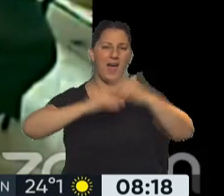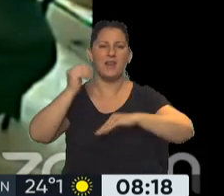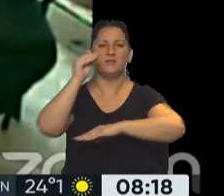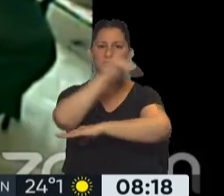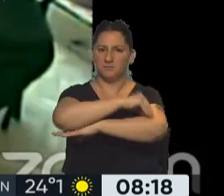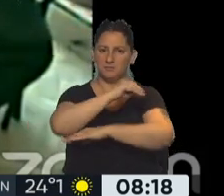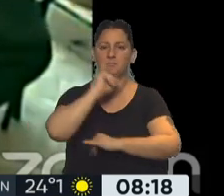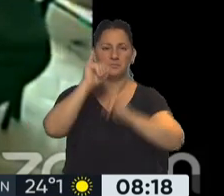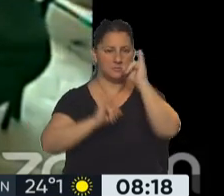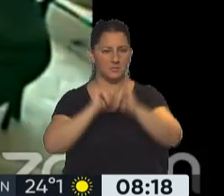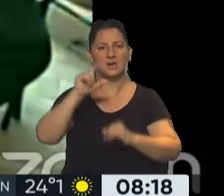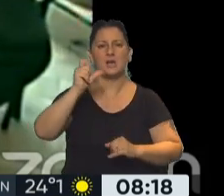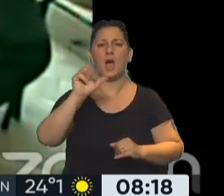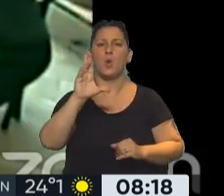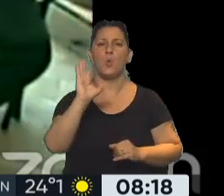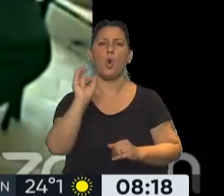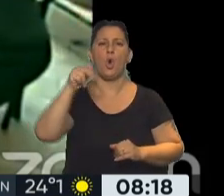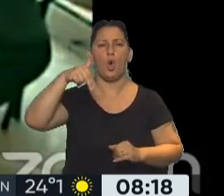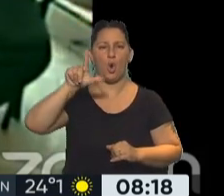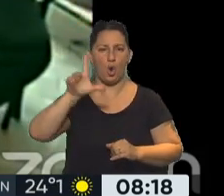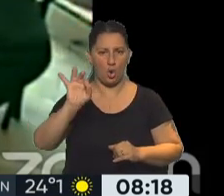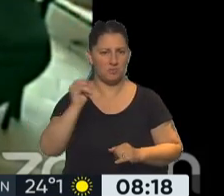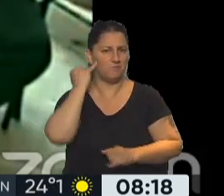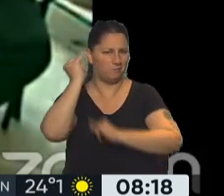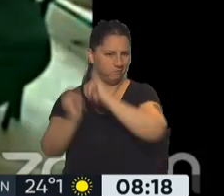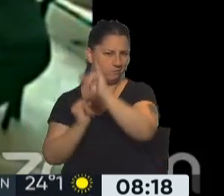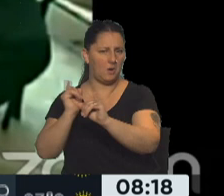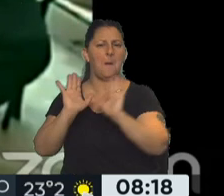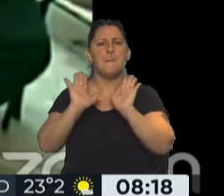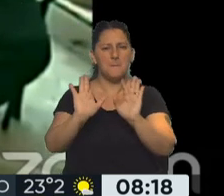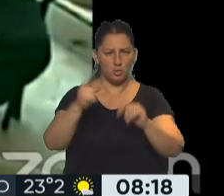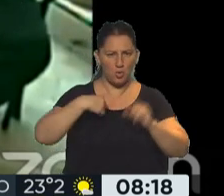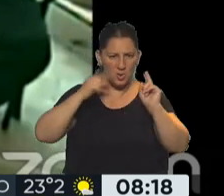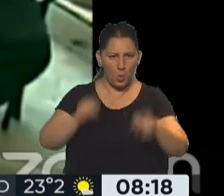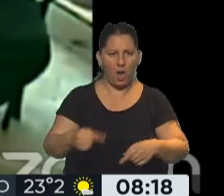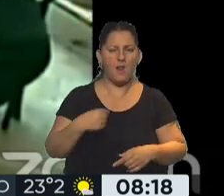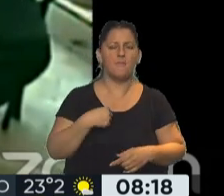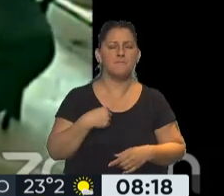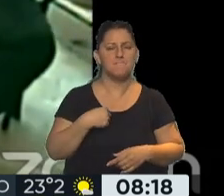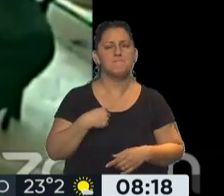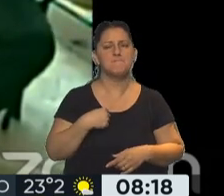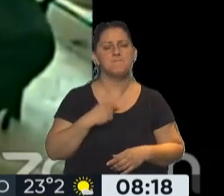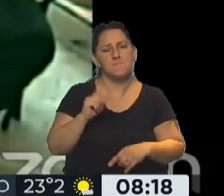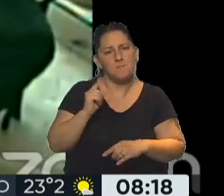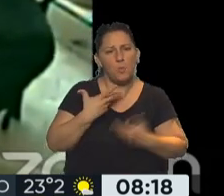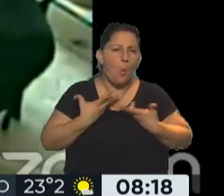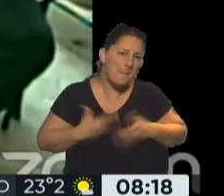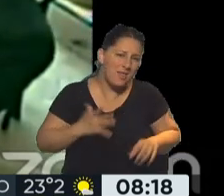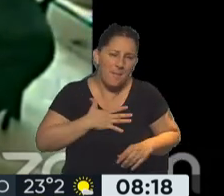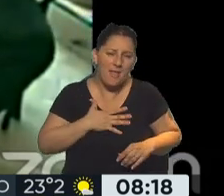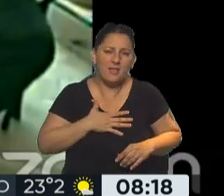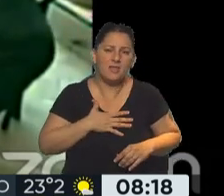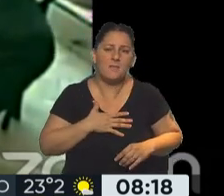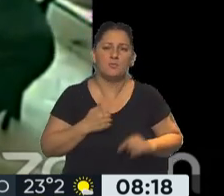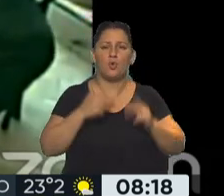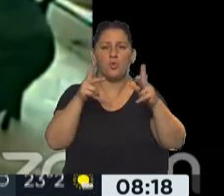explicó muy bien el doctor Parvolo, pero yo sin dudas, limitado, humildemente, les